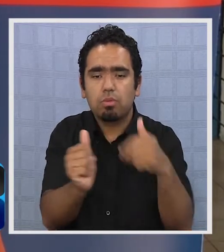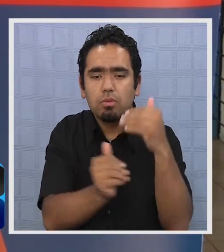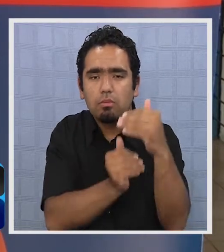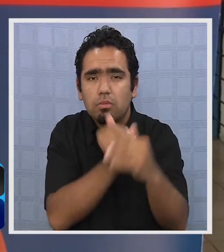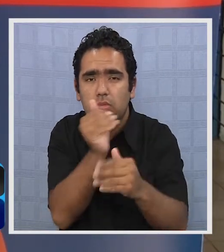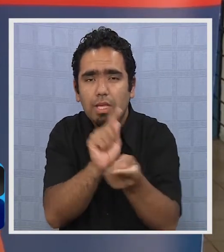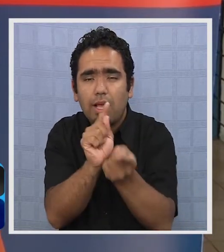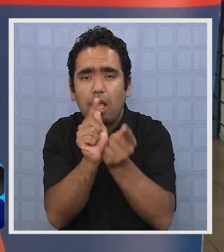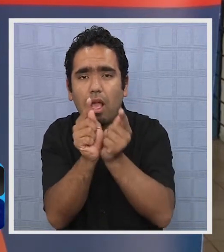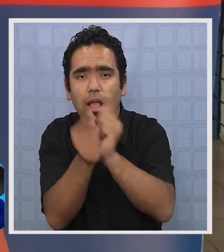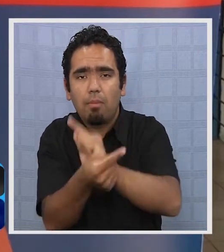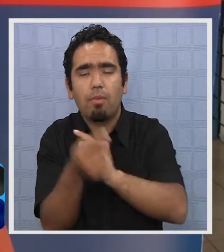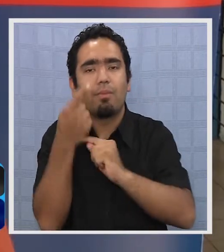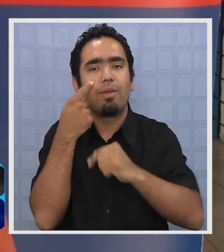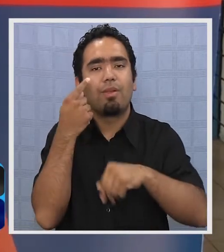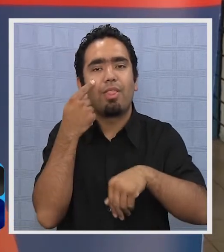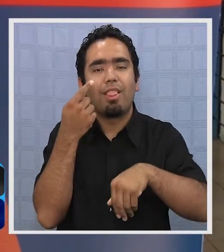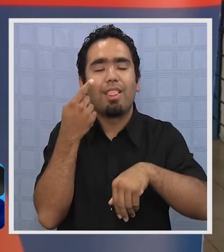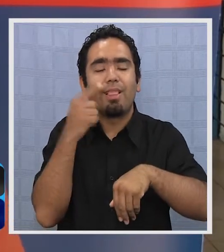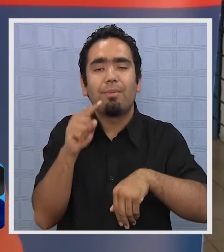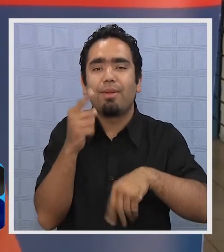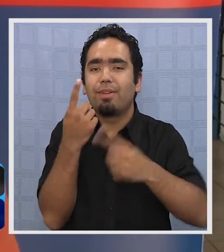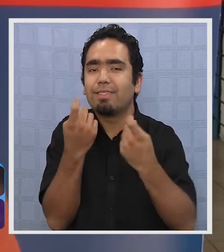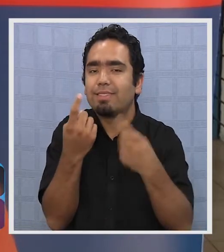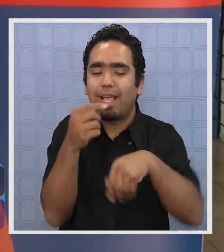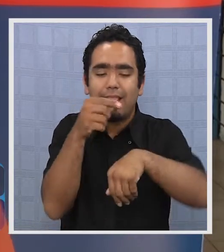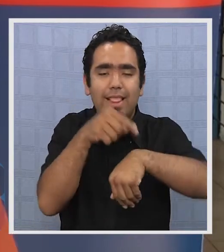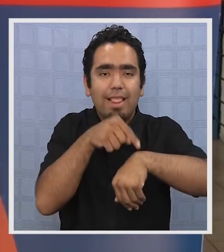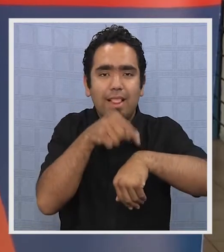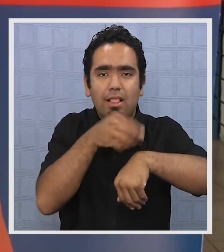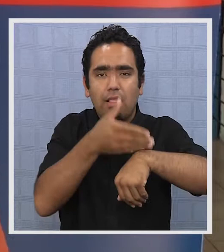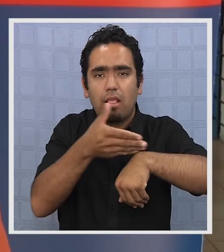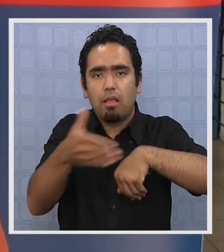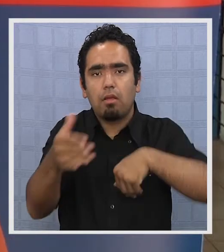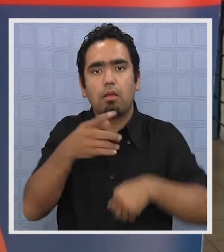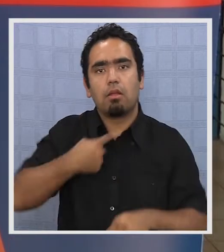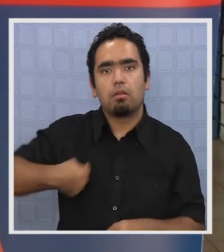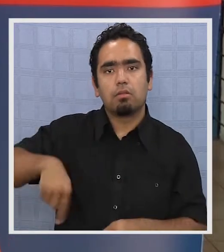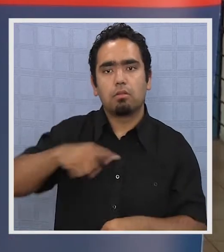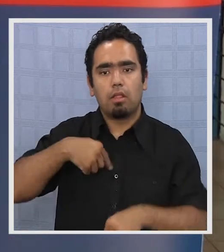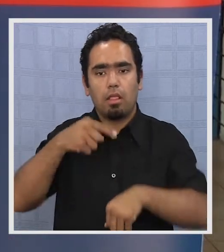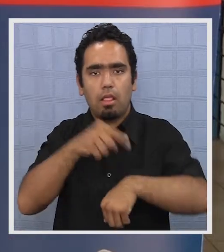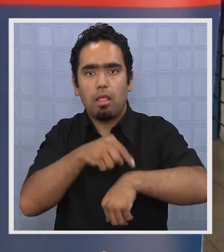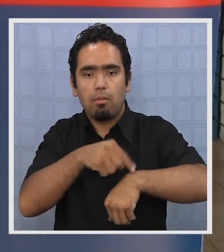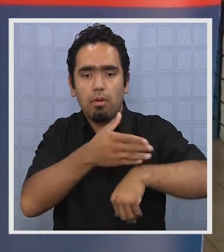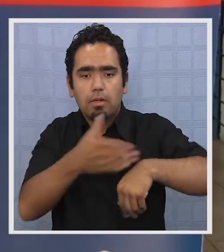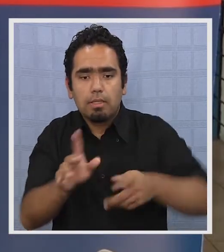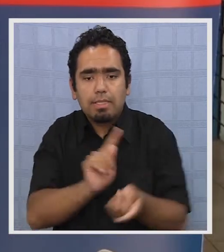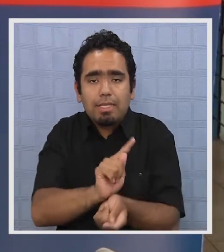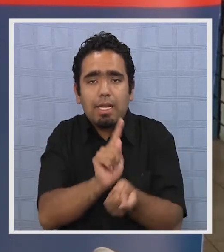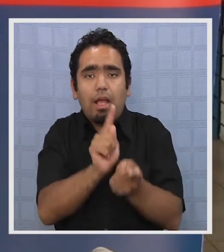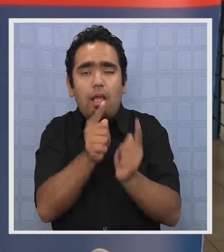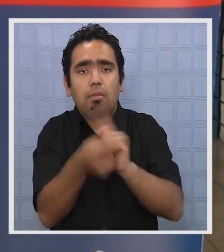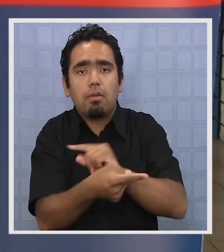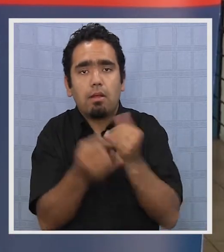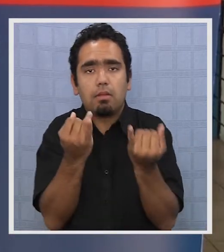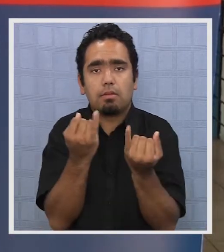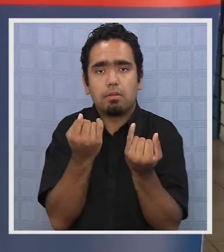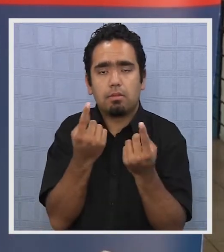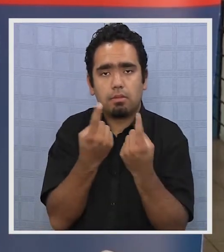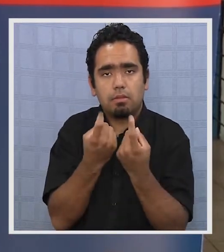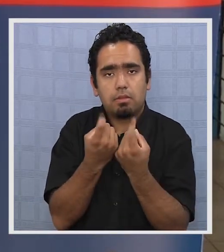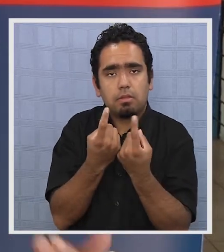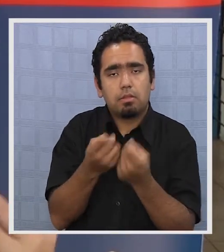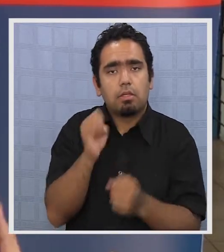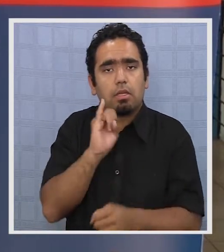resolviendo, los cambios se van haciendo, pero eso toma tiempo. Y no solamente toma tiempo para implementarlo,